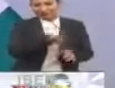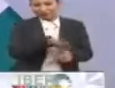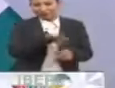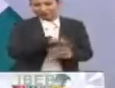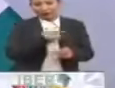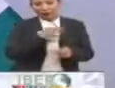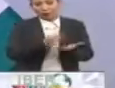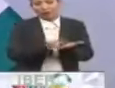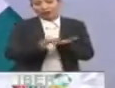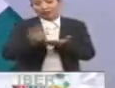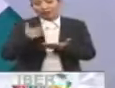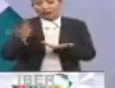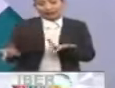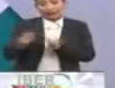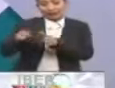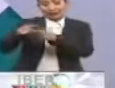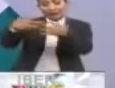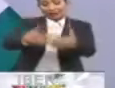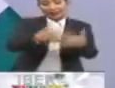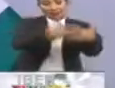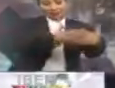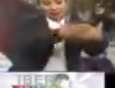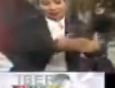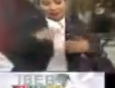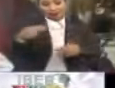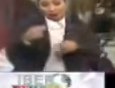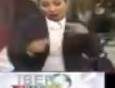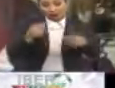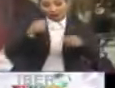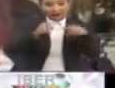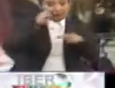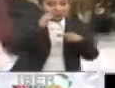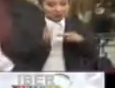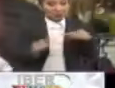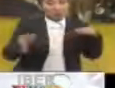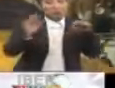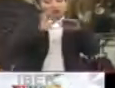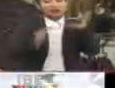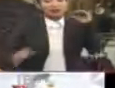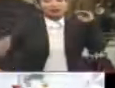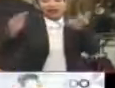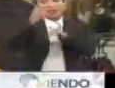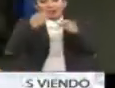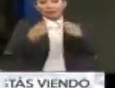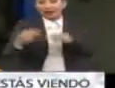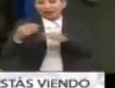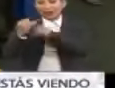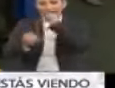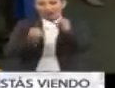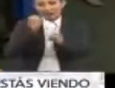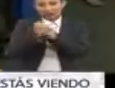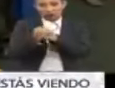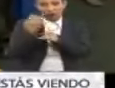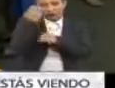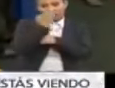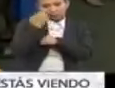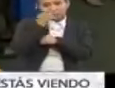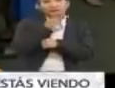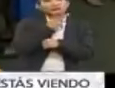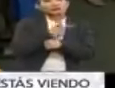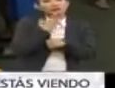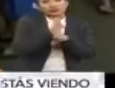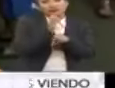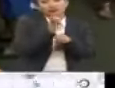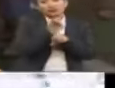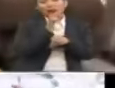la moneda y las acciones de varias empresas brasileñas registraron importantes alzas en los mercados internacionales. La petrolera